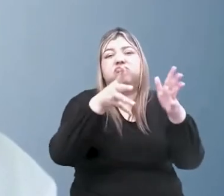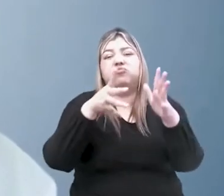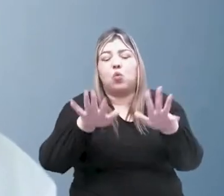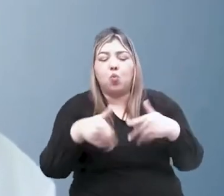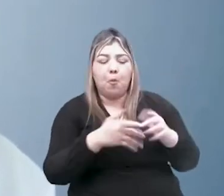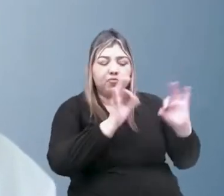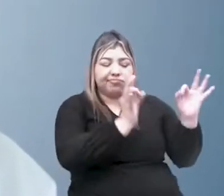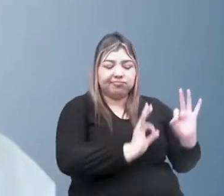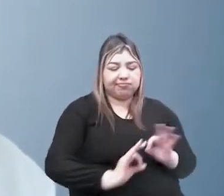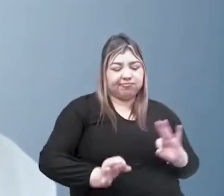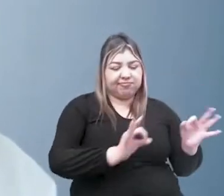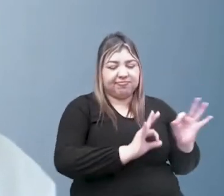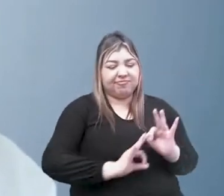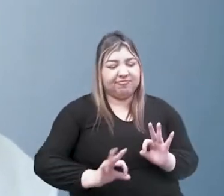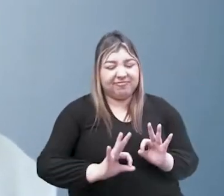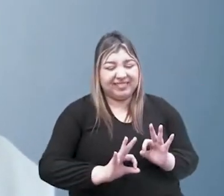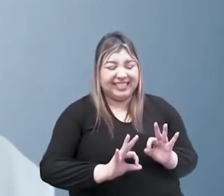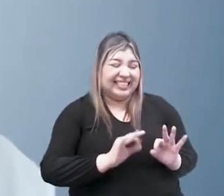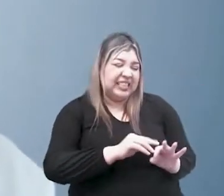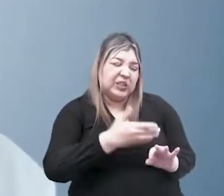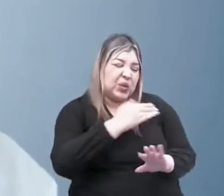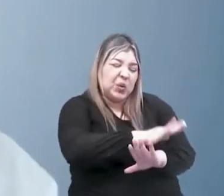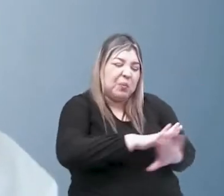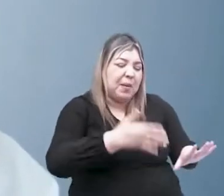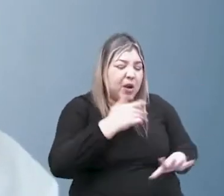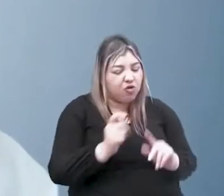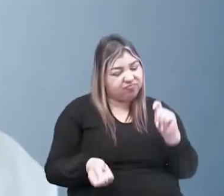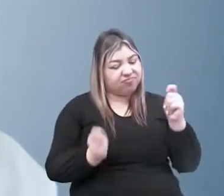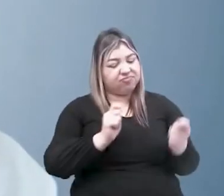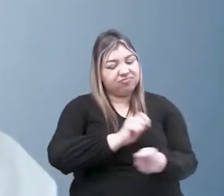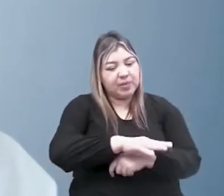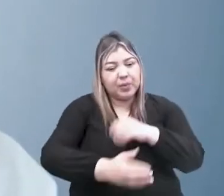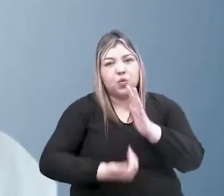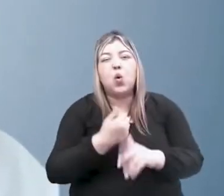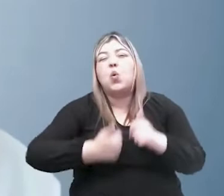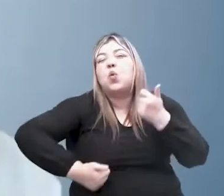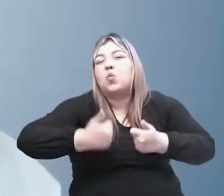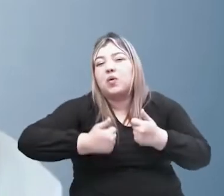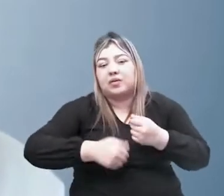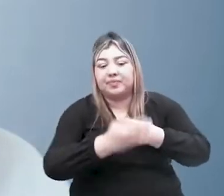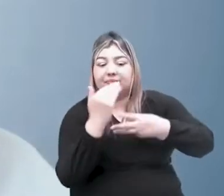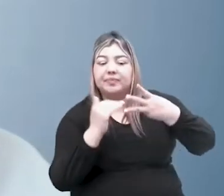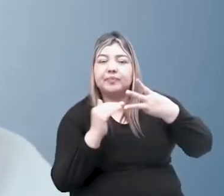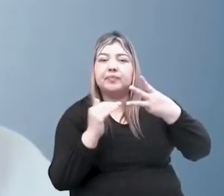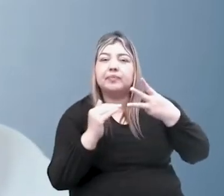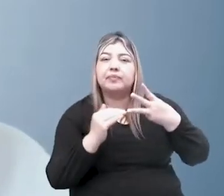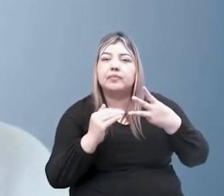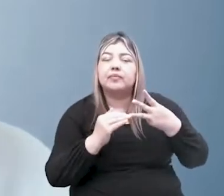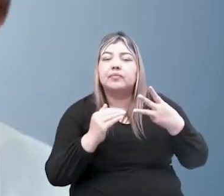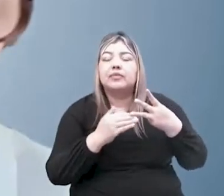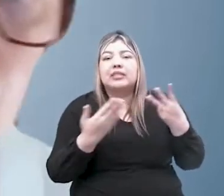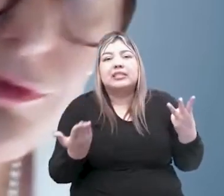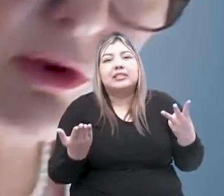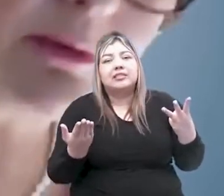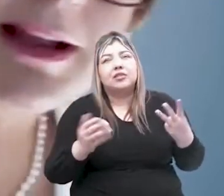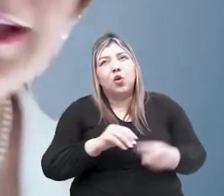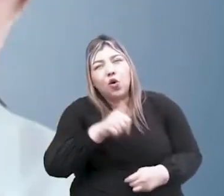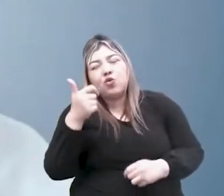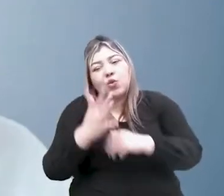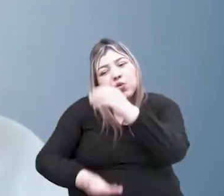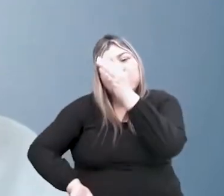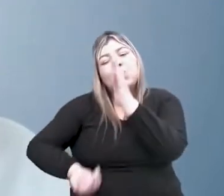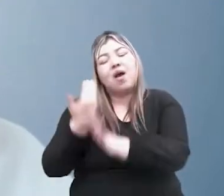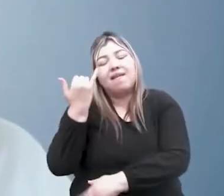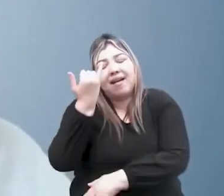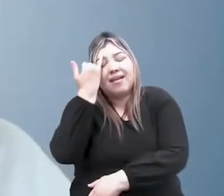organizamos, ¿qué deberíamos dejar de hacer? Y en tercer lugar, ¿qué deberíamos reinventarnos de forma